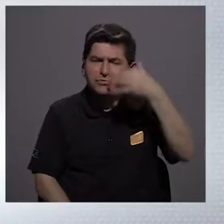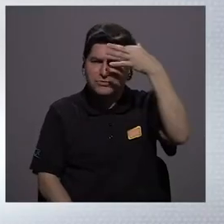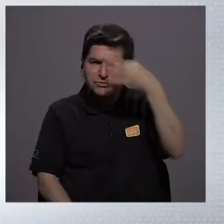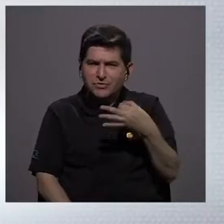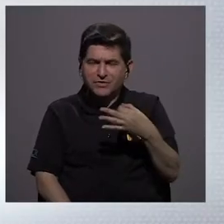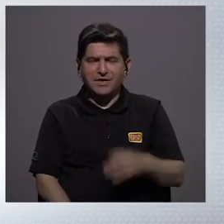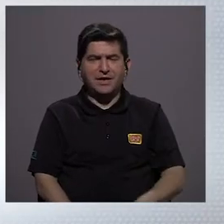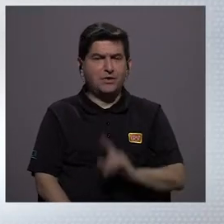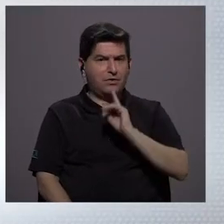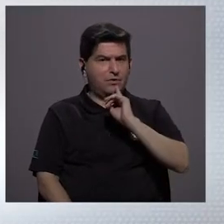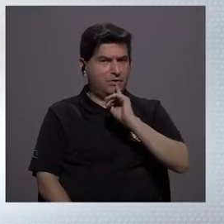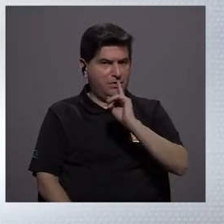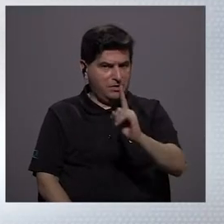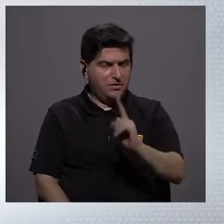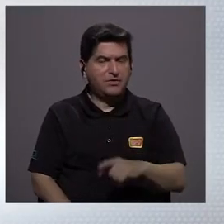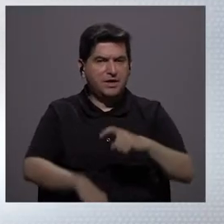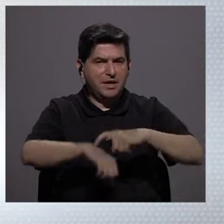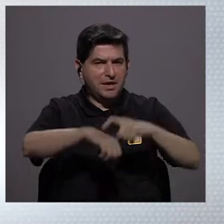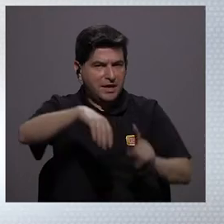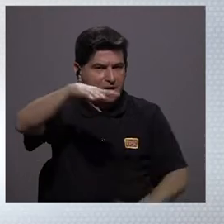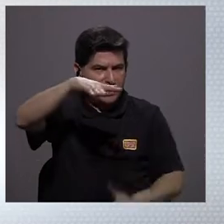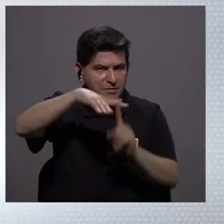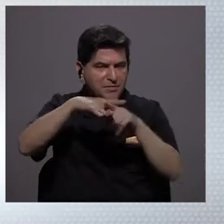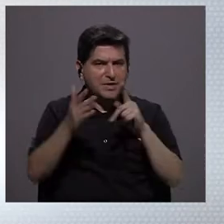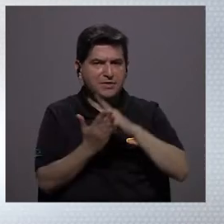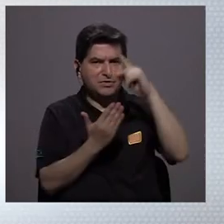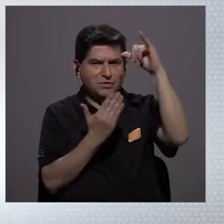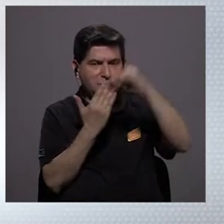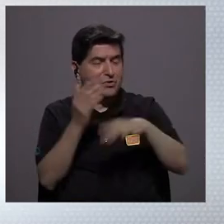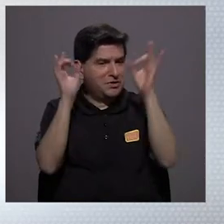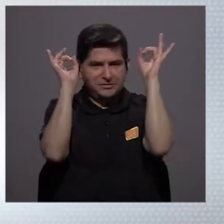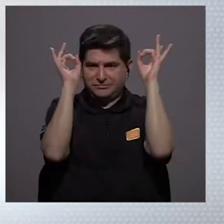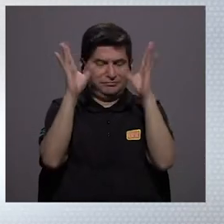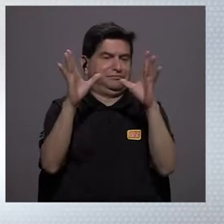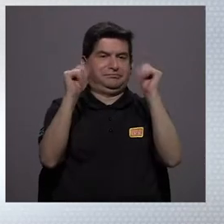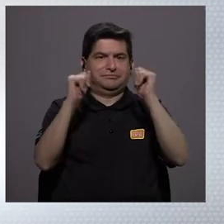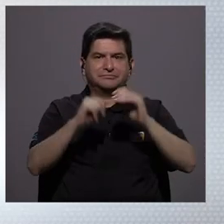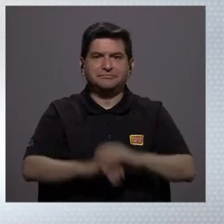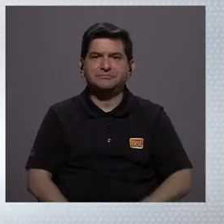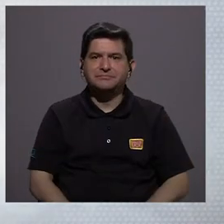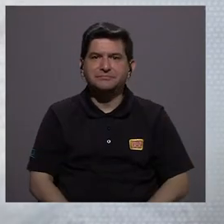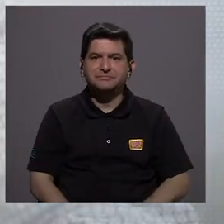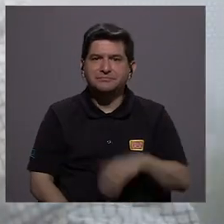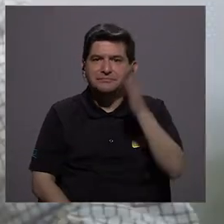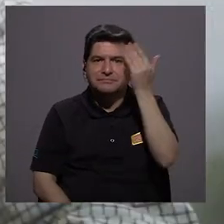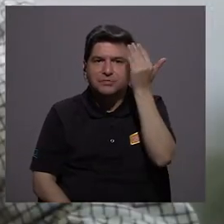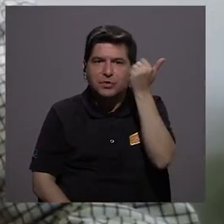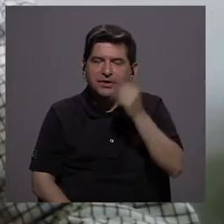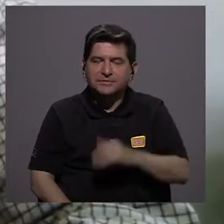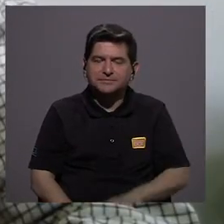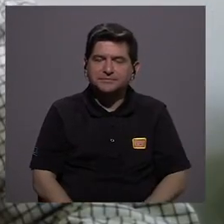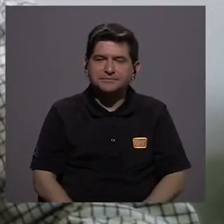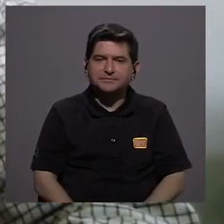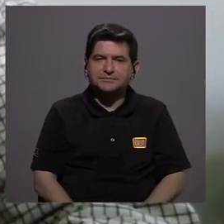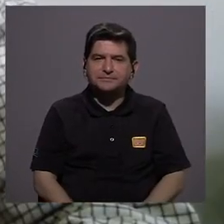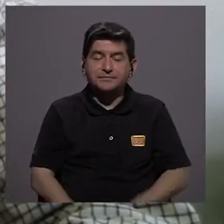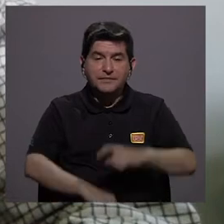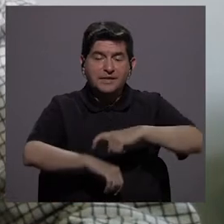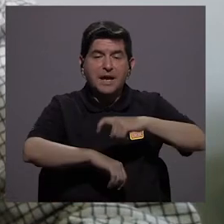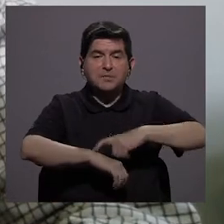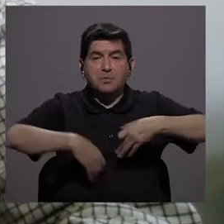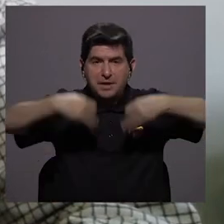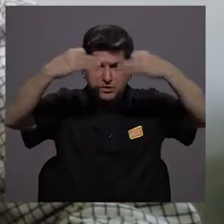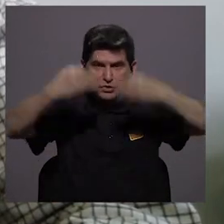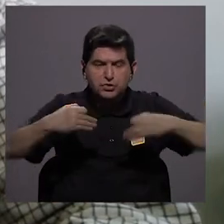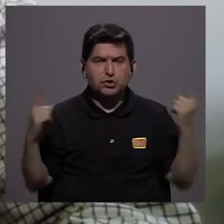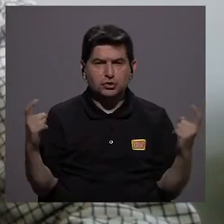A mí me pareció, y yo lo dije cuando salió, que ese proyecto fue una barbaridad, porque cuando